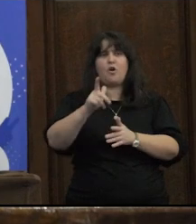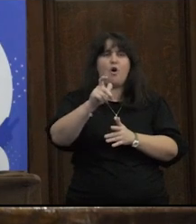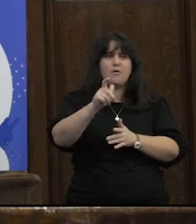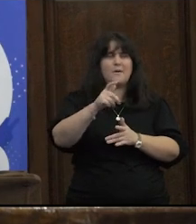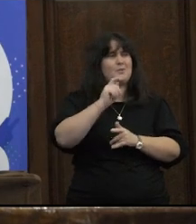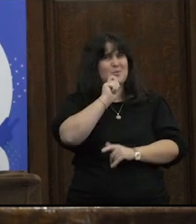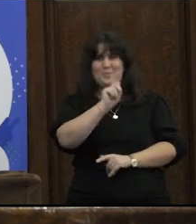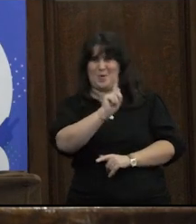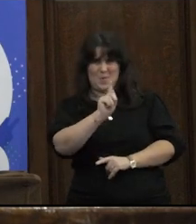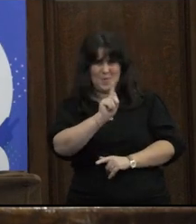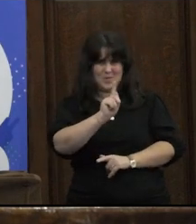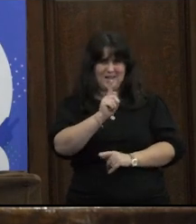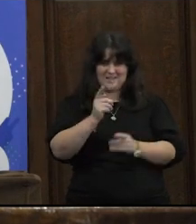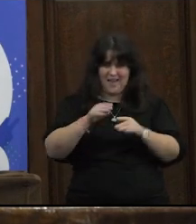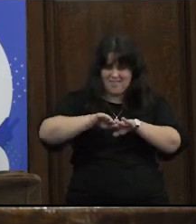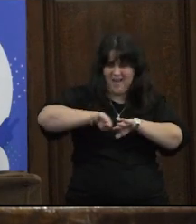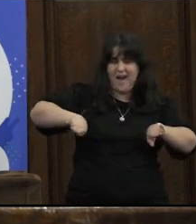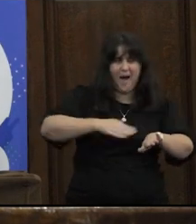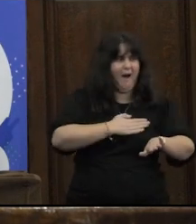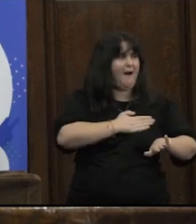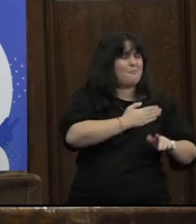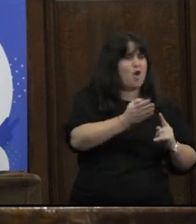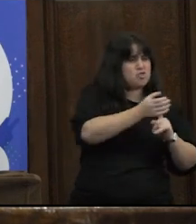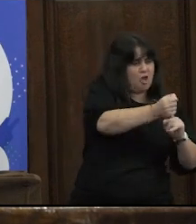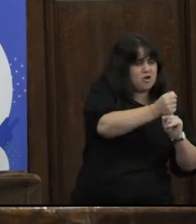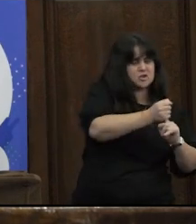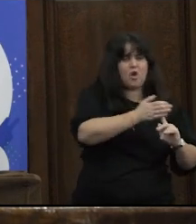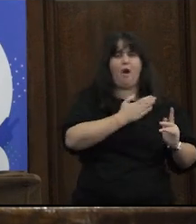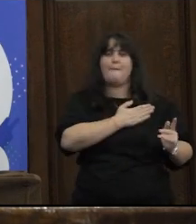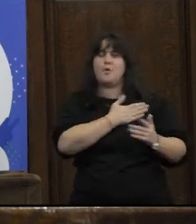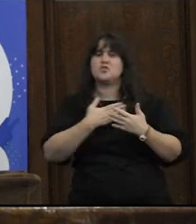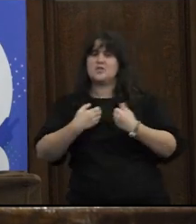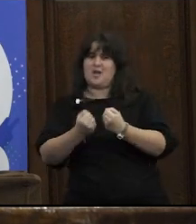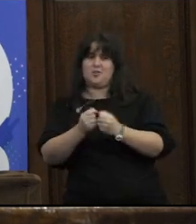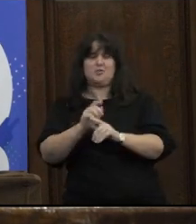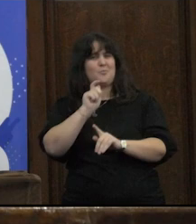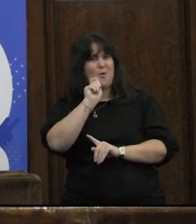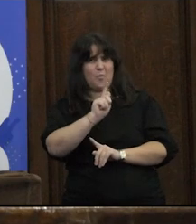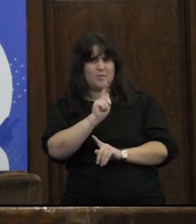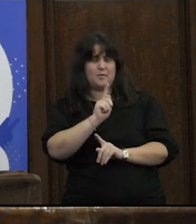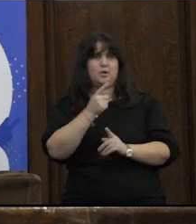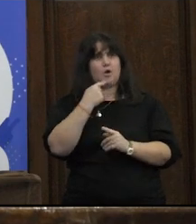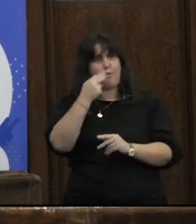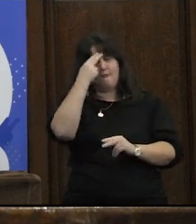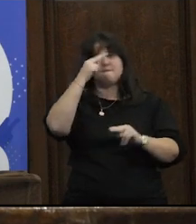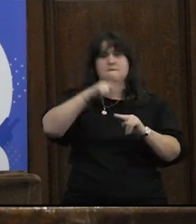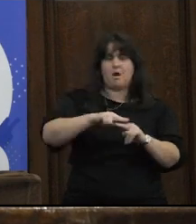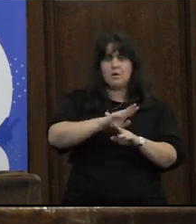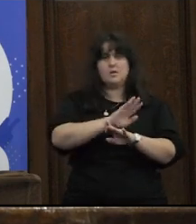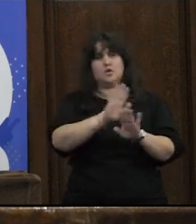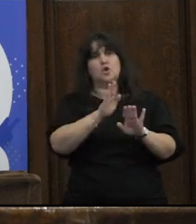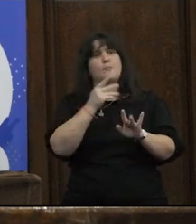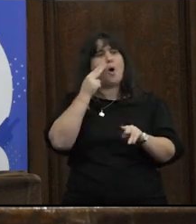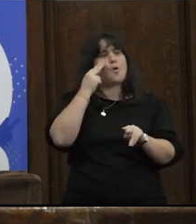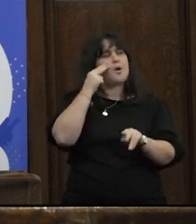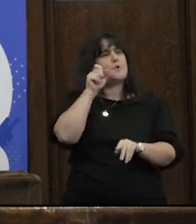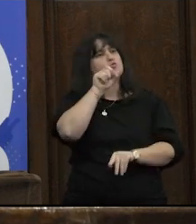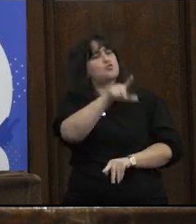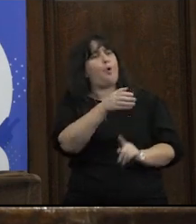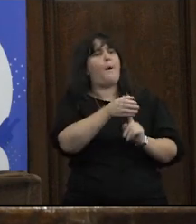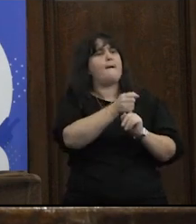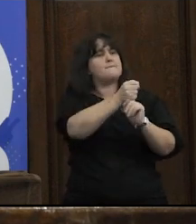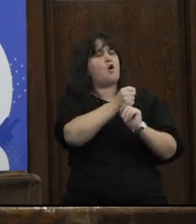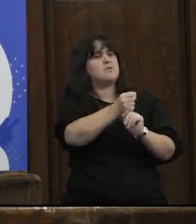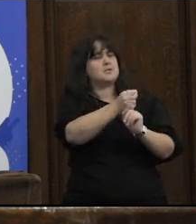por supuesto que a mí no me gusta esta distinción entre amor tóxico y amor sano primero porque tienen toda una cosa patologizante como si el problema fuera que la